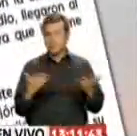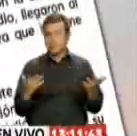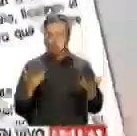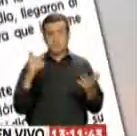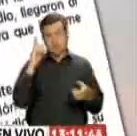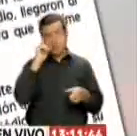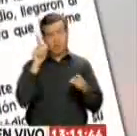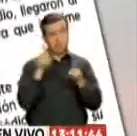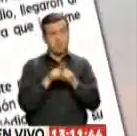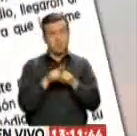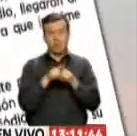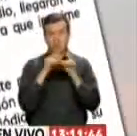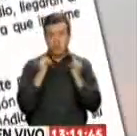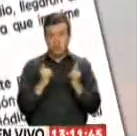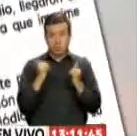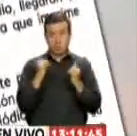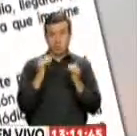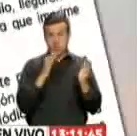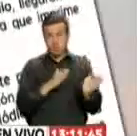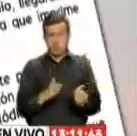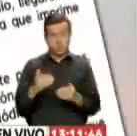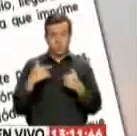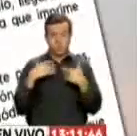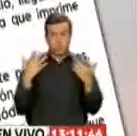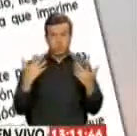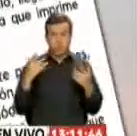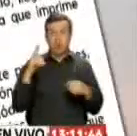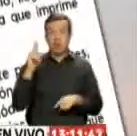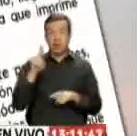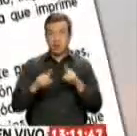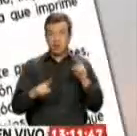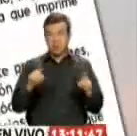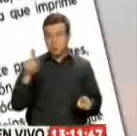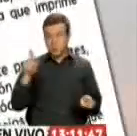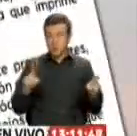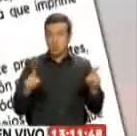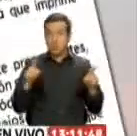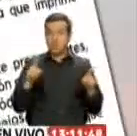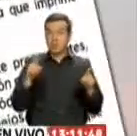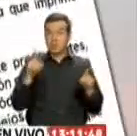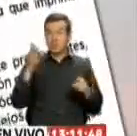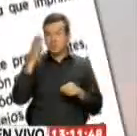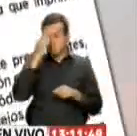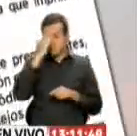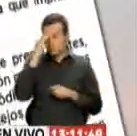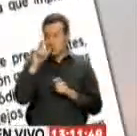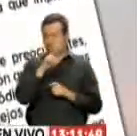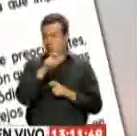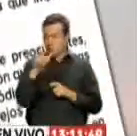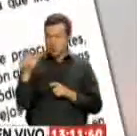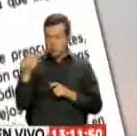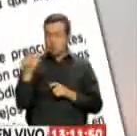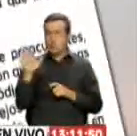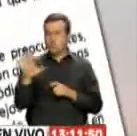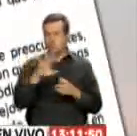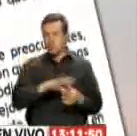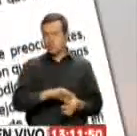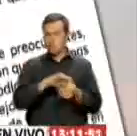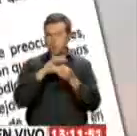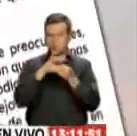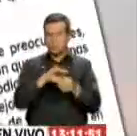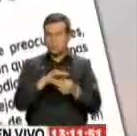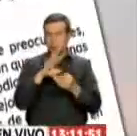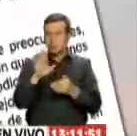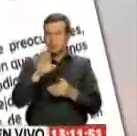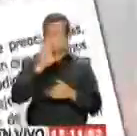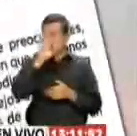simpatizan con nuestra actual línea editorial. Algunas cuentas anónimas, claramente identificadas con la corriente política a